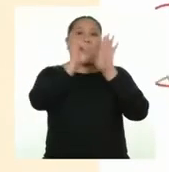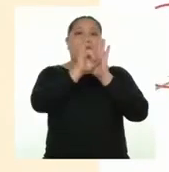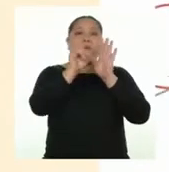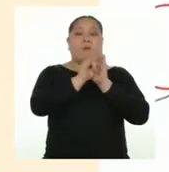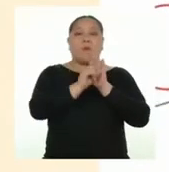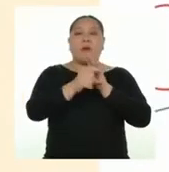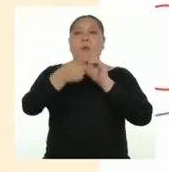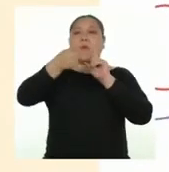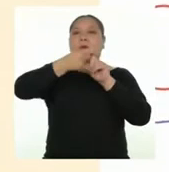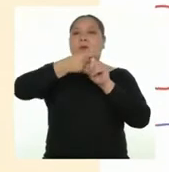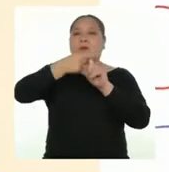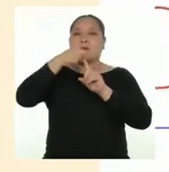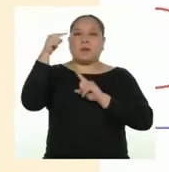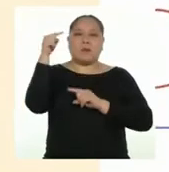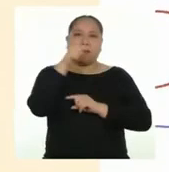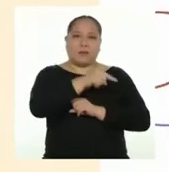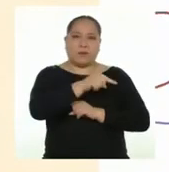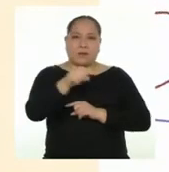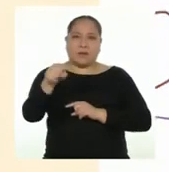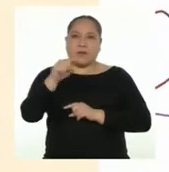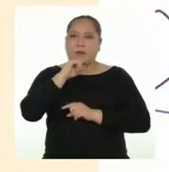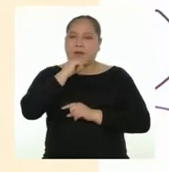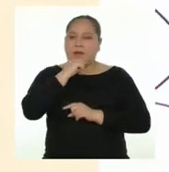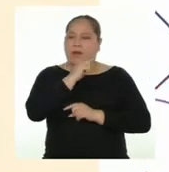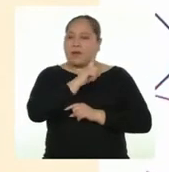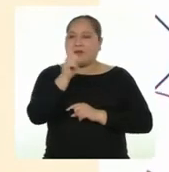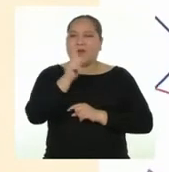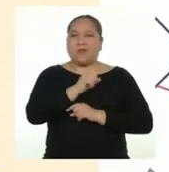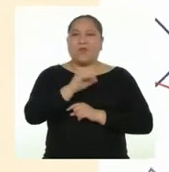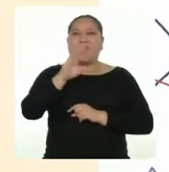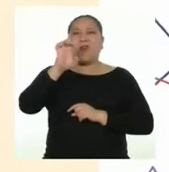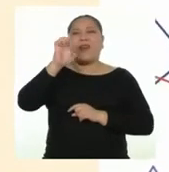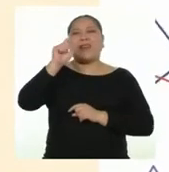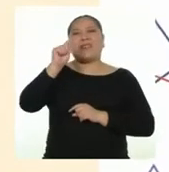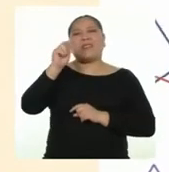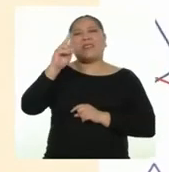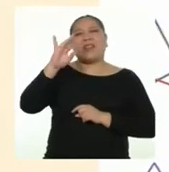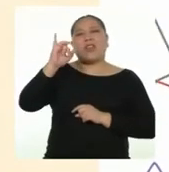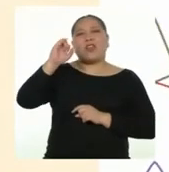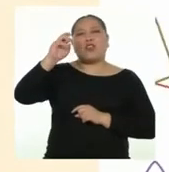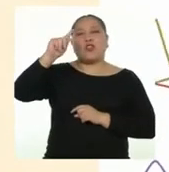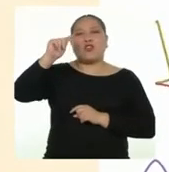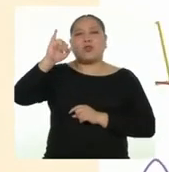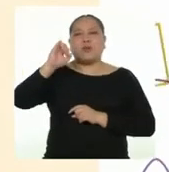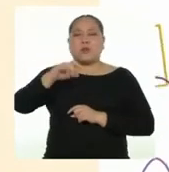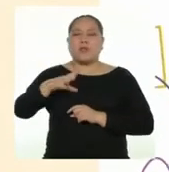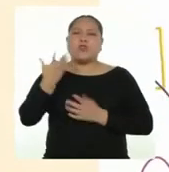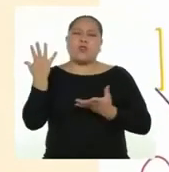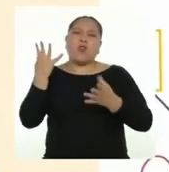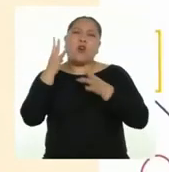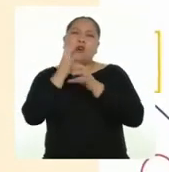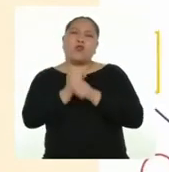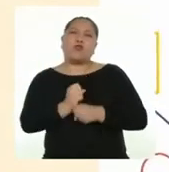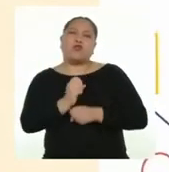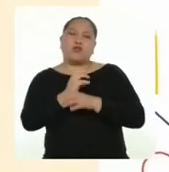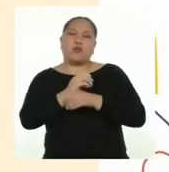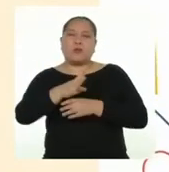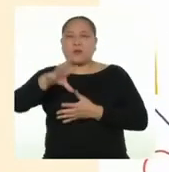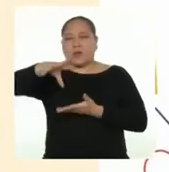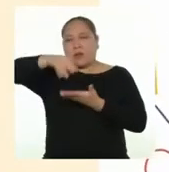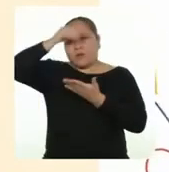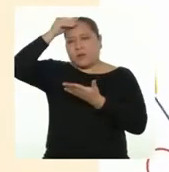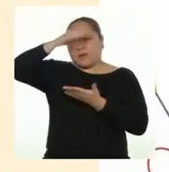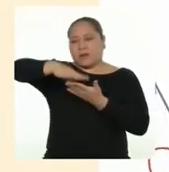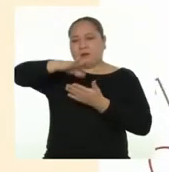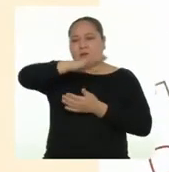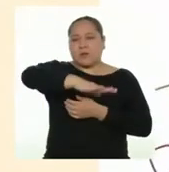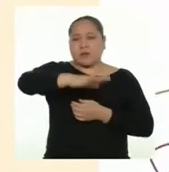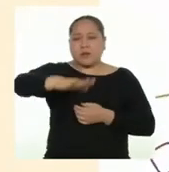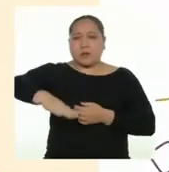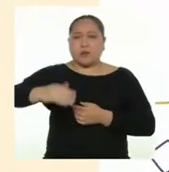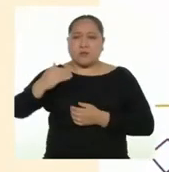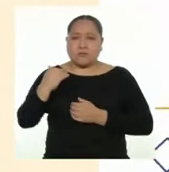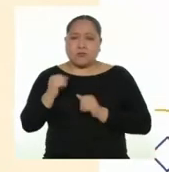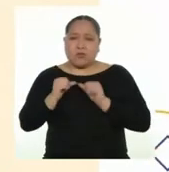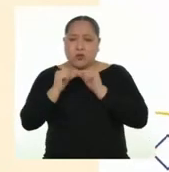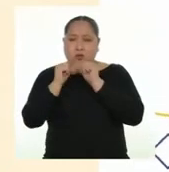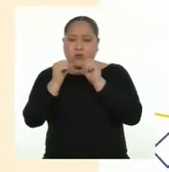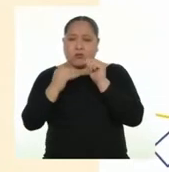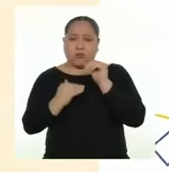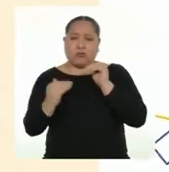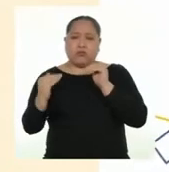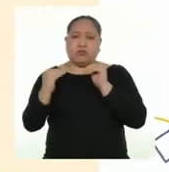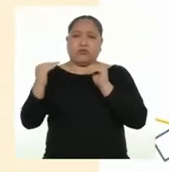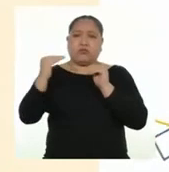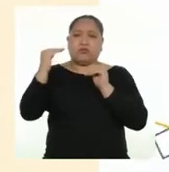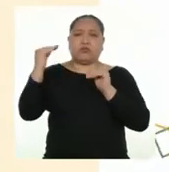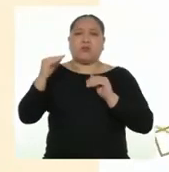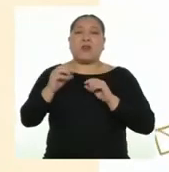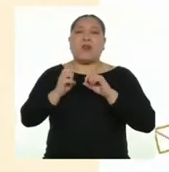sin estereotipos. Estos estereotipos son comportamientos aprendidos desde chicos, crecen durante la adolescencia e influyen